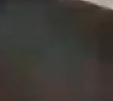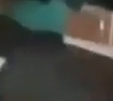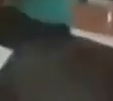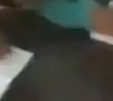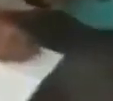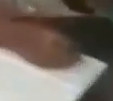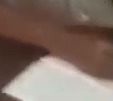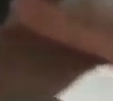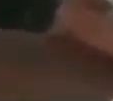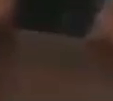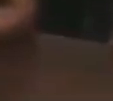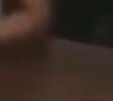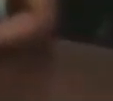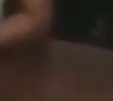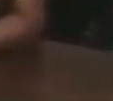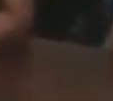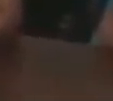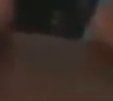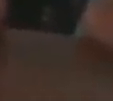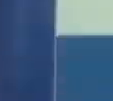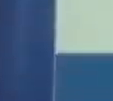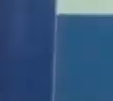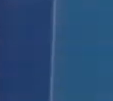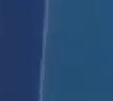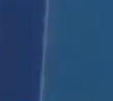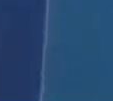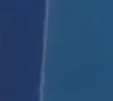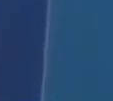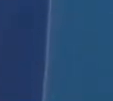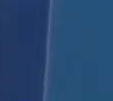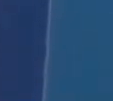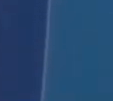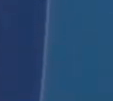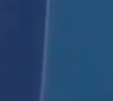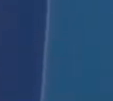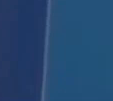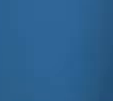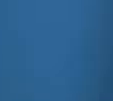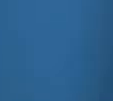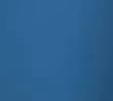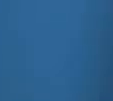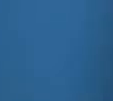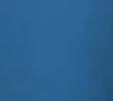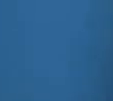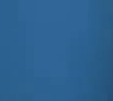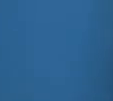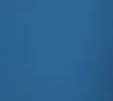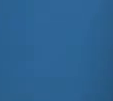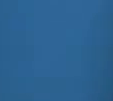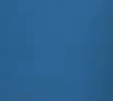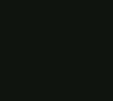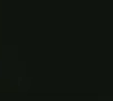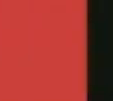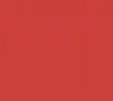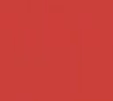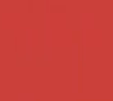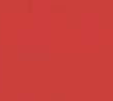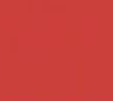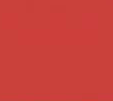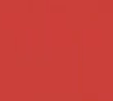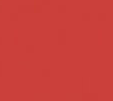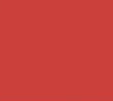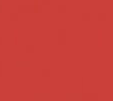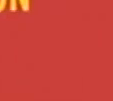por distintas plataformas digitales. El plan especial de saludación a los niños y niñas de la patria. El